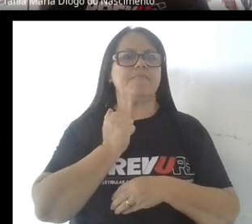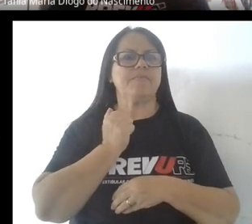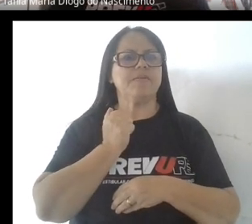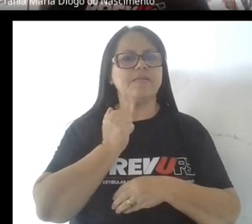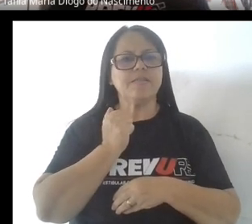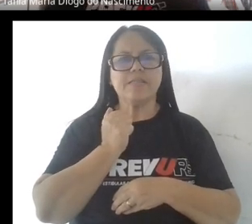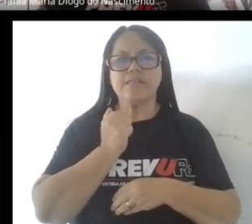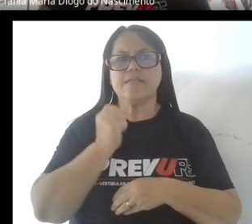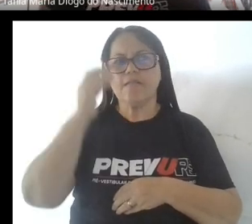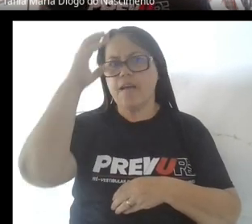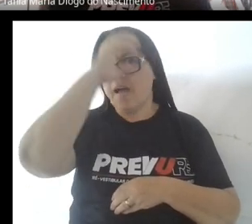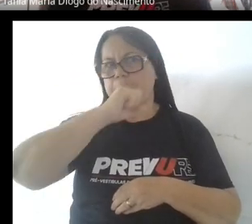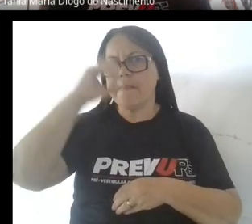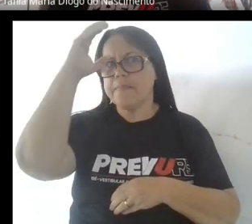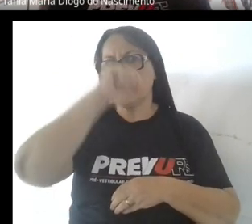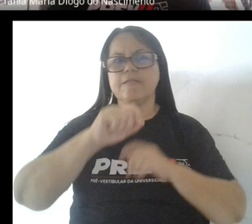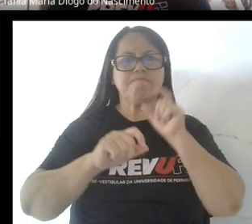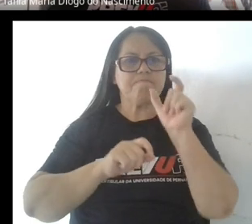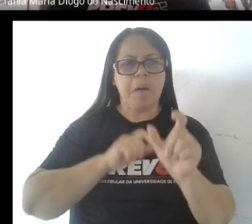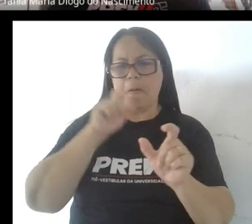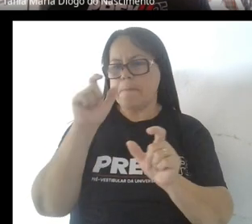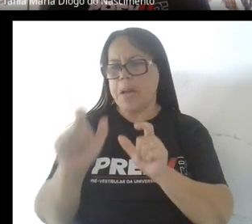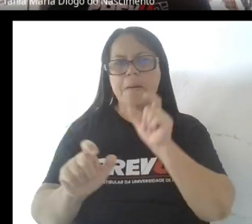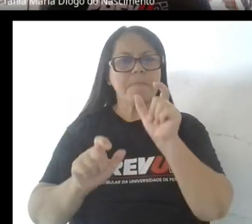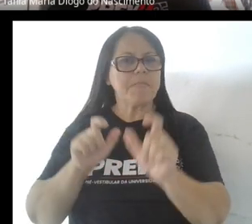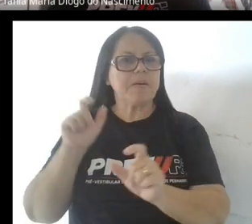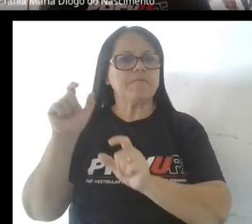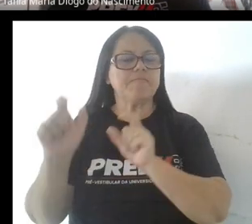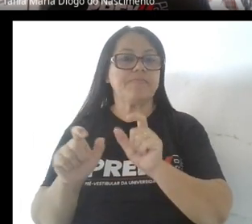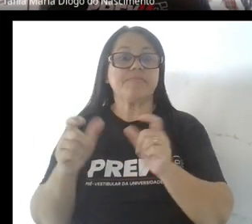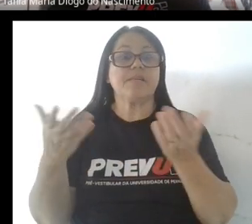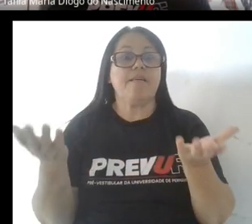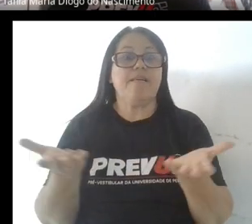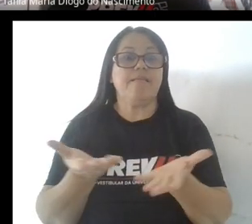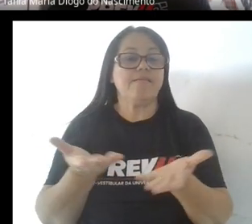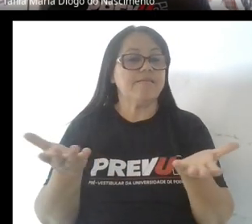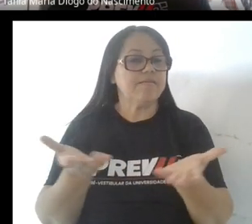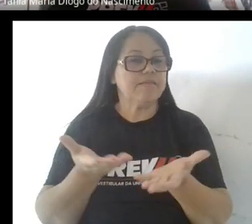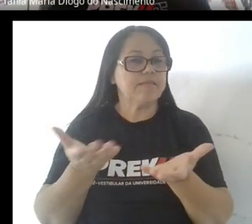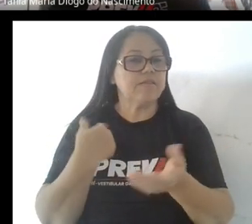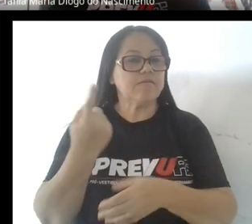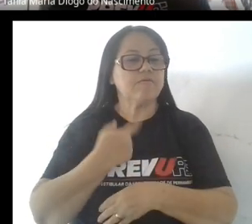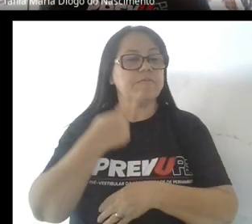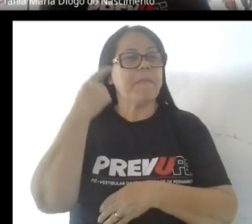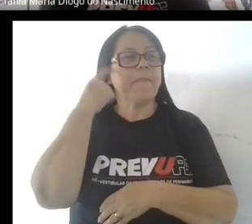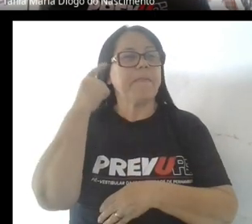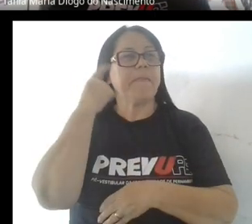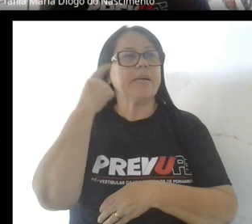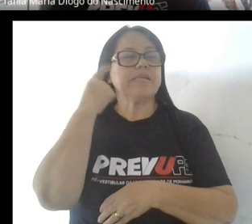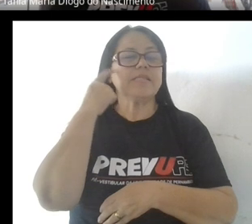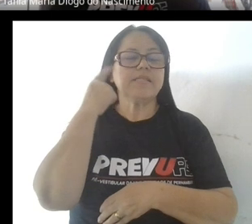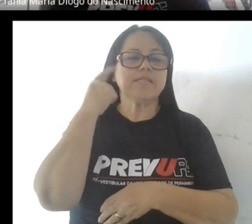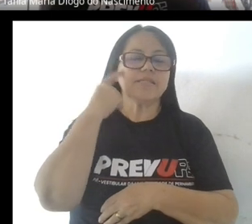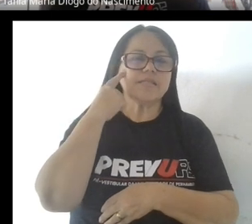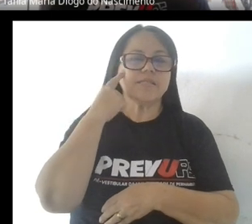adquisición de tu vocabulario. Entonces, traemos aquí algunas reflexiones y